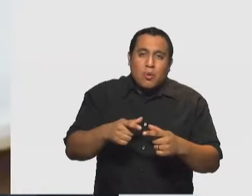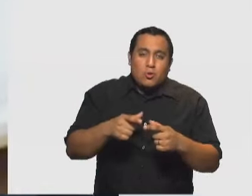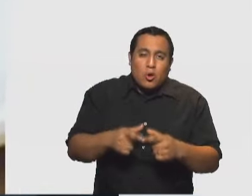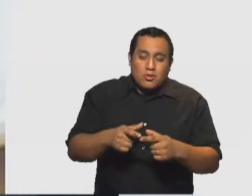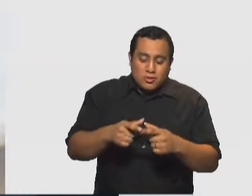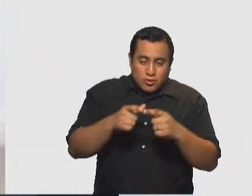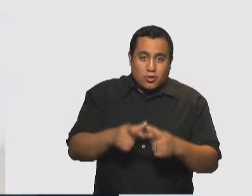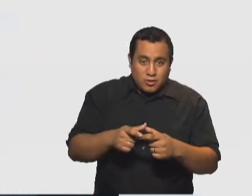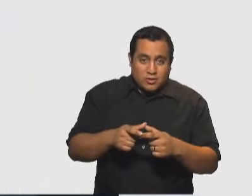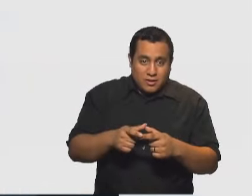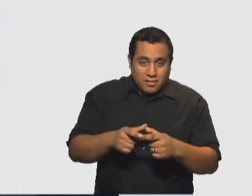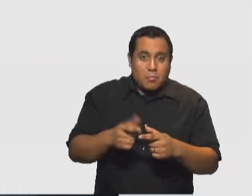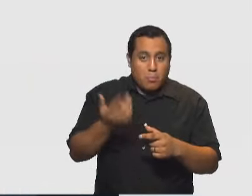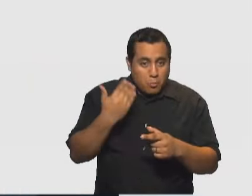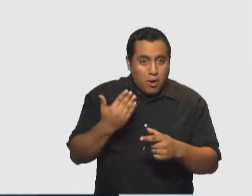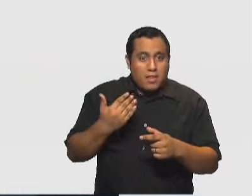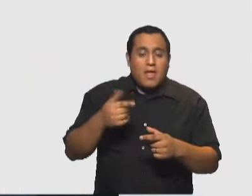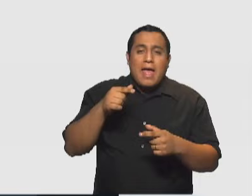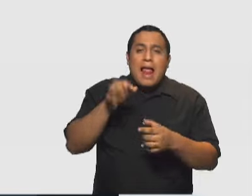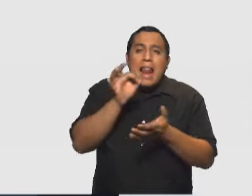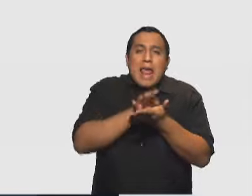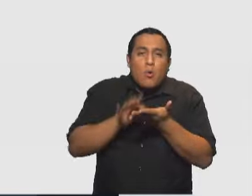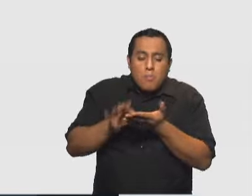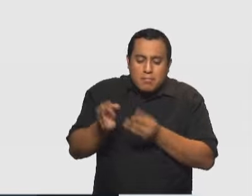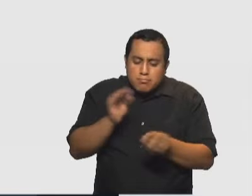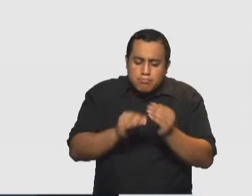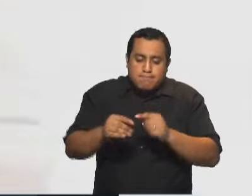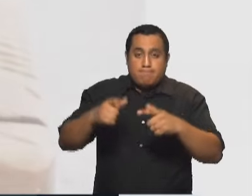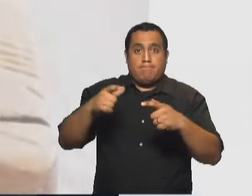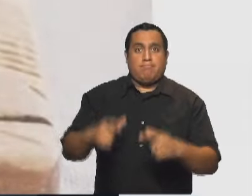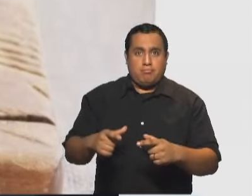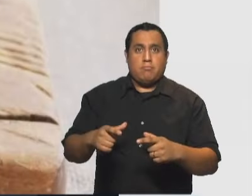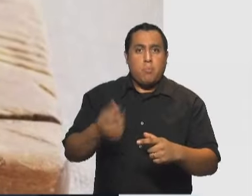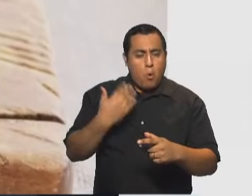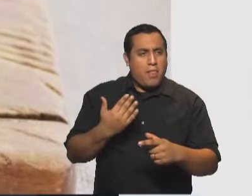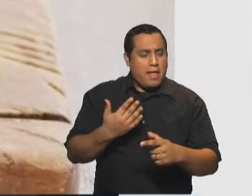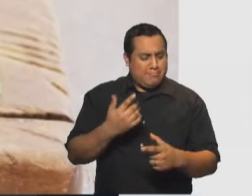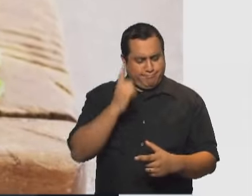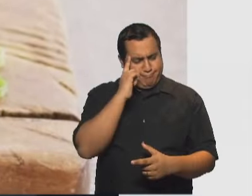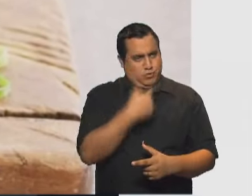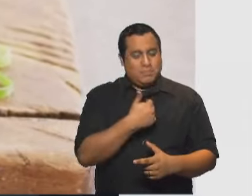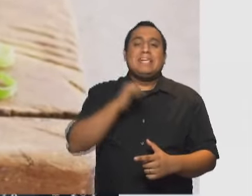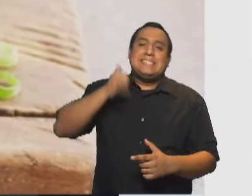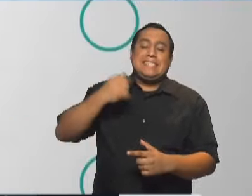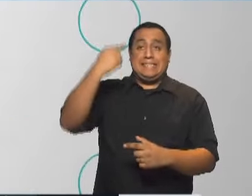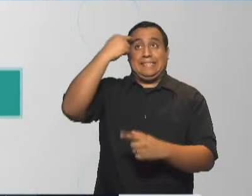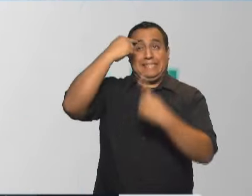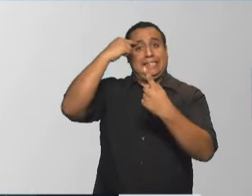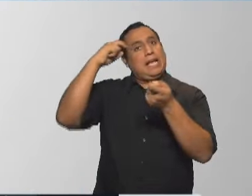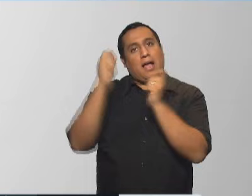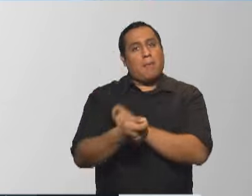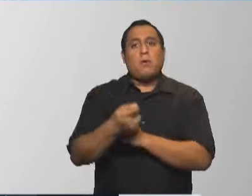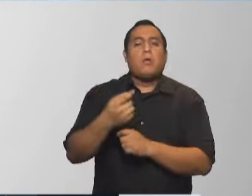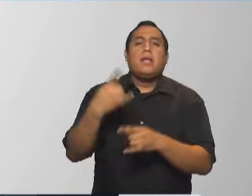cosa que para mí es rarísima y para mucha gente. Exacto, es cambiar totalmente el paradigma porque estamos acostumbrados que